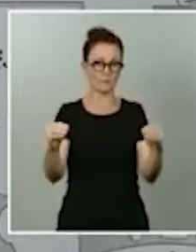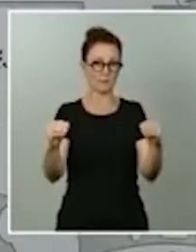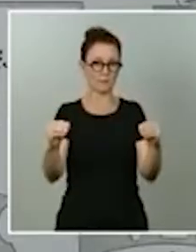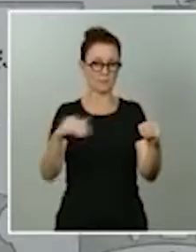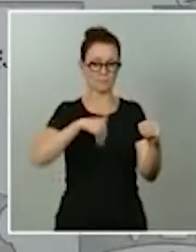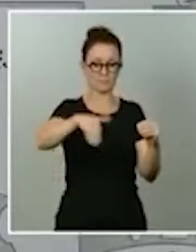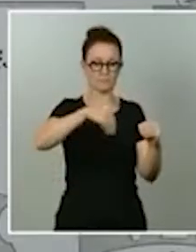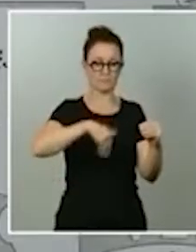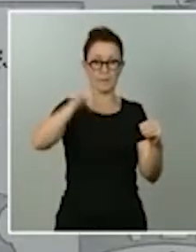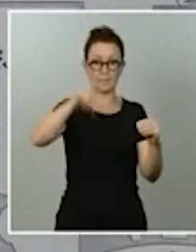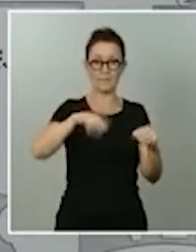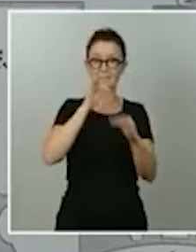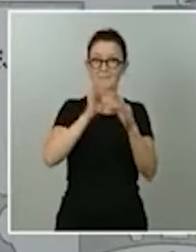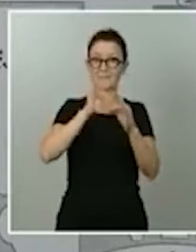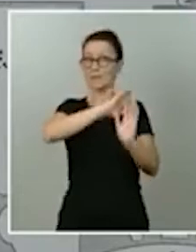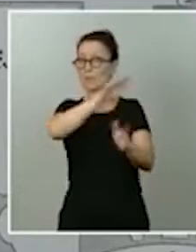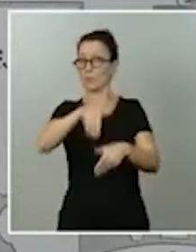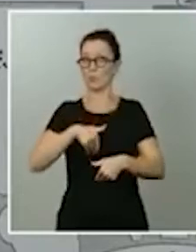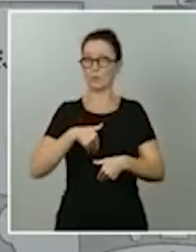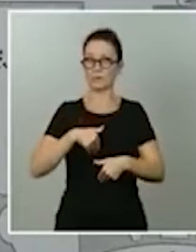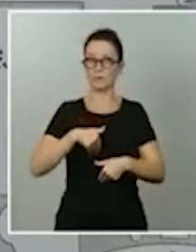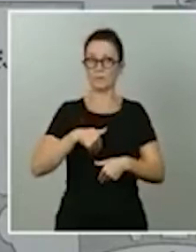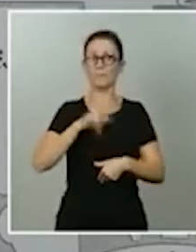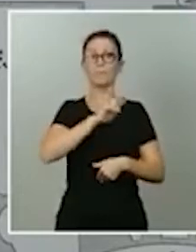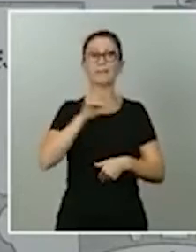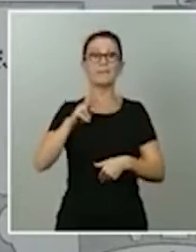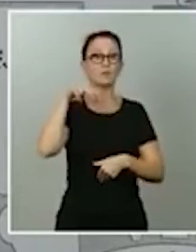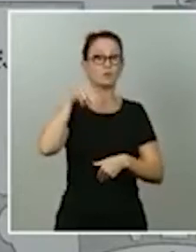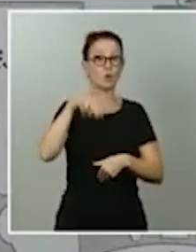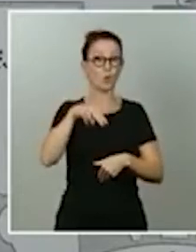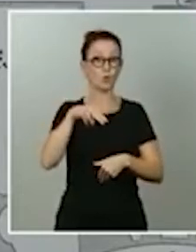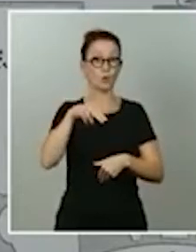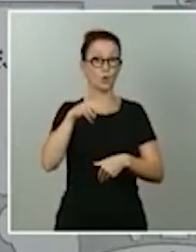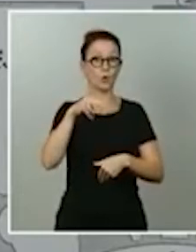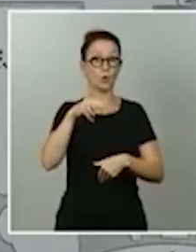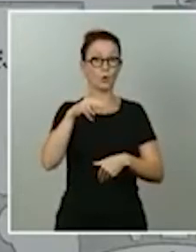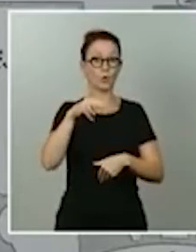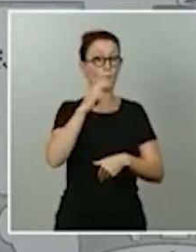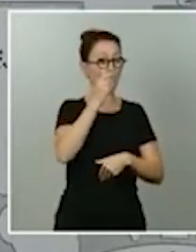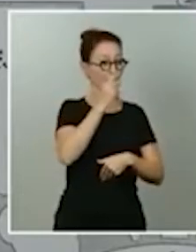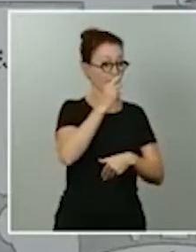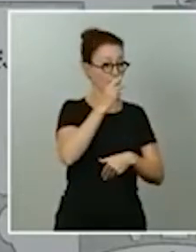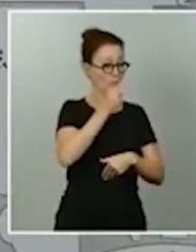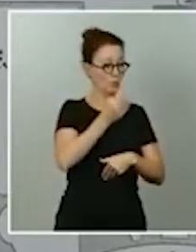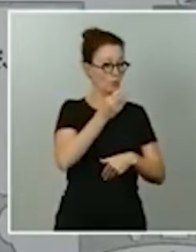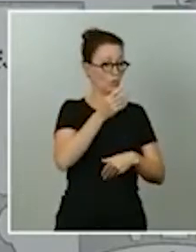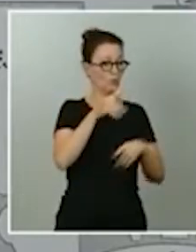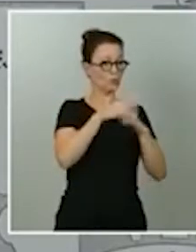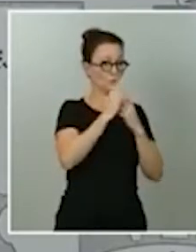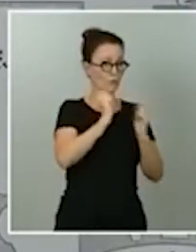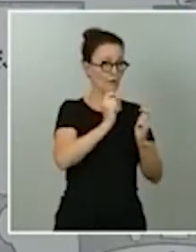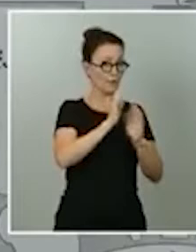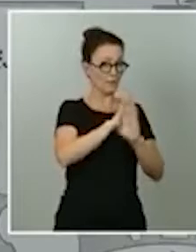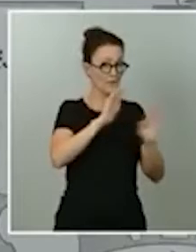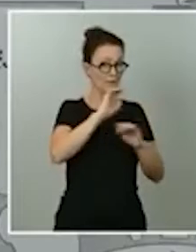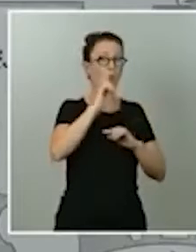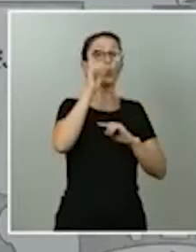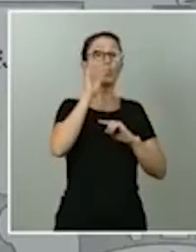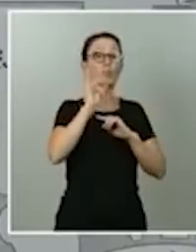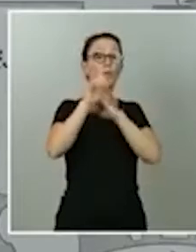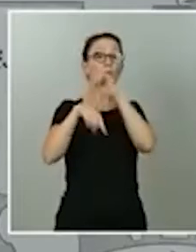septiembre. El 22 de junio, un día después del levantamiento del estado de alarma, fue cuando se llegó a un acuerdo sobre una guía de